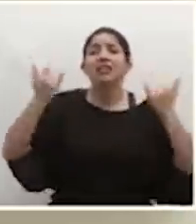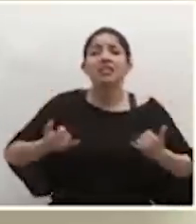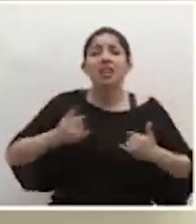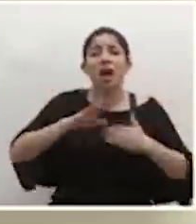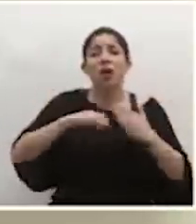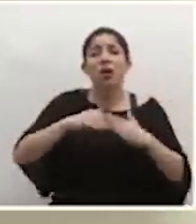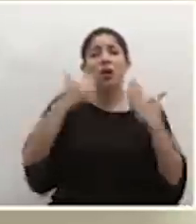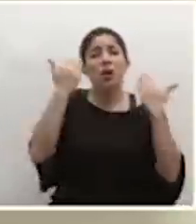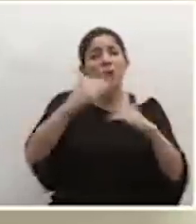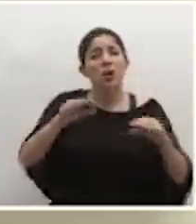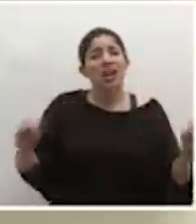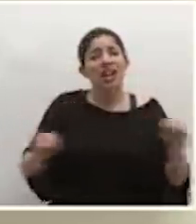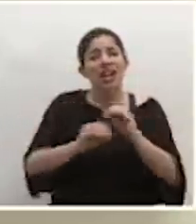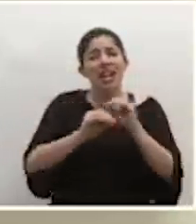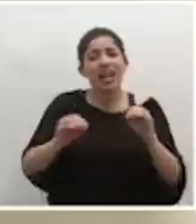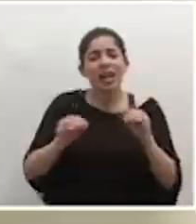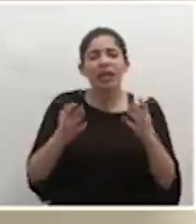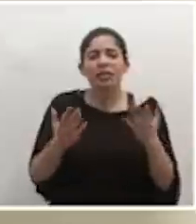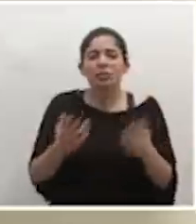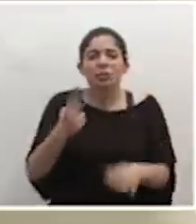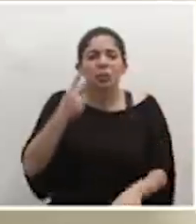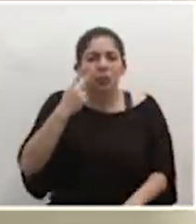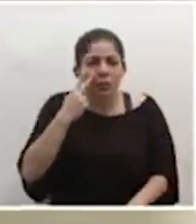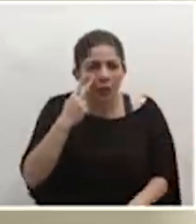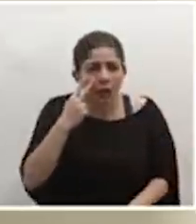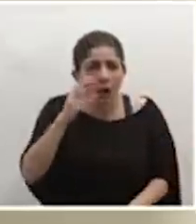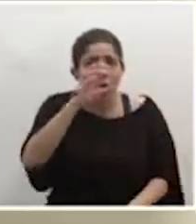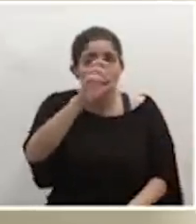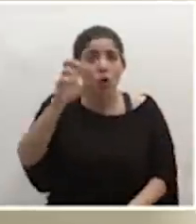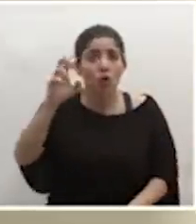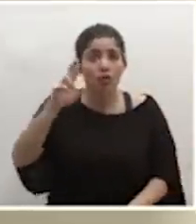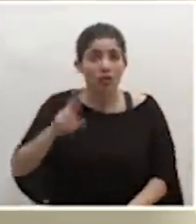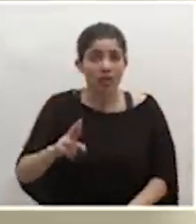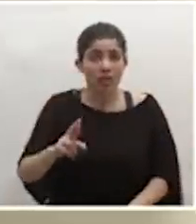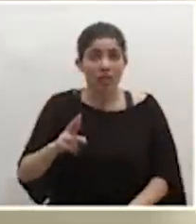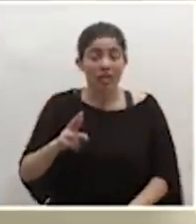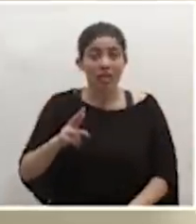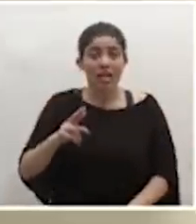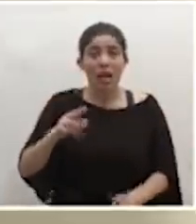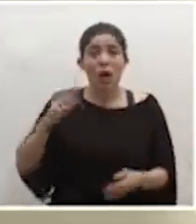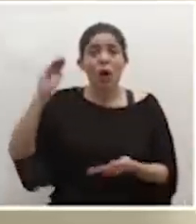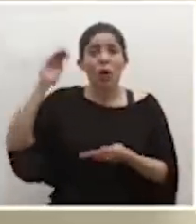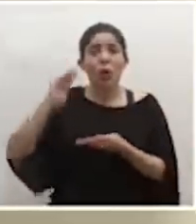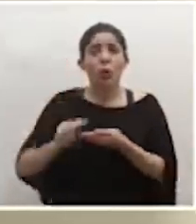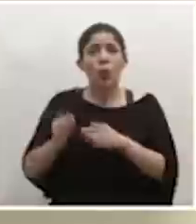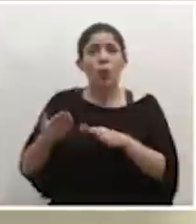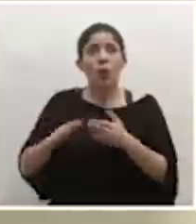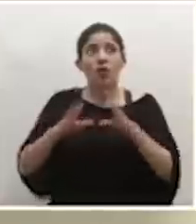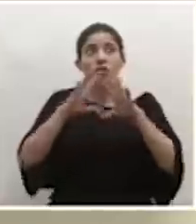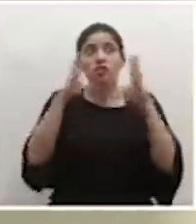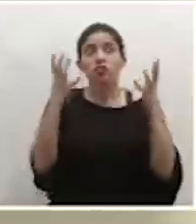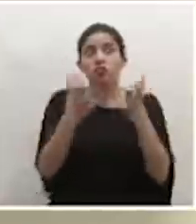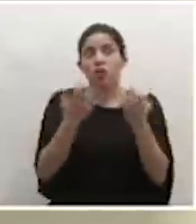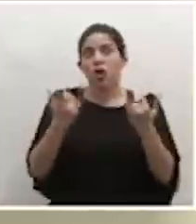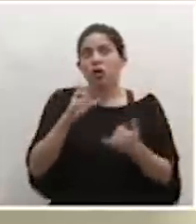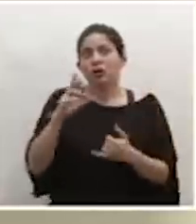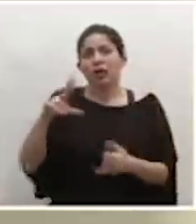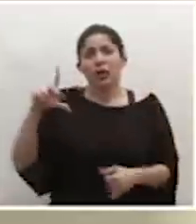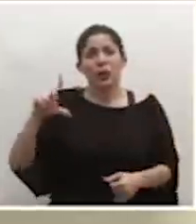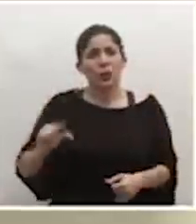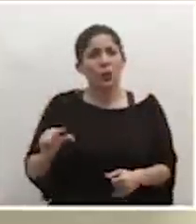pongamos restricciones. Vean, o sea, Costa Rica tiene la letalidad de las más bajas en el mundo, si no la más baja en estos momentos.